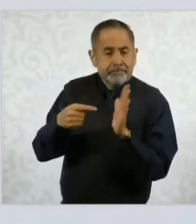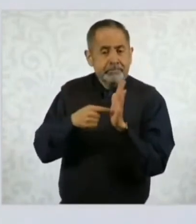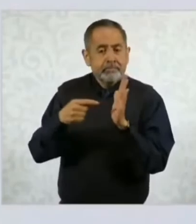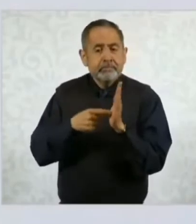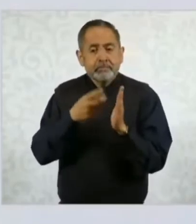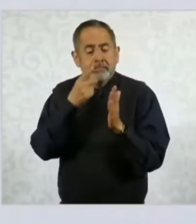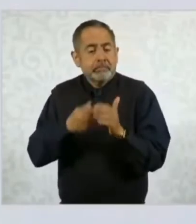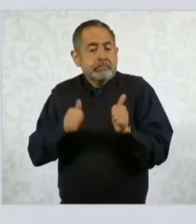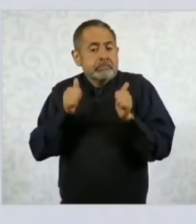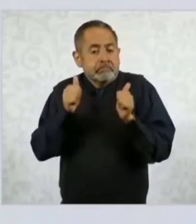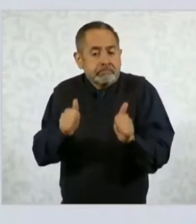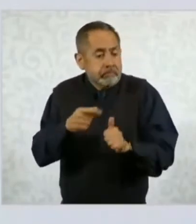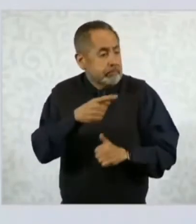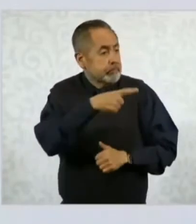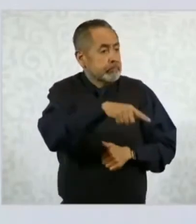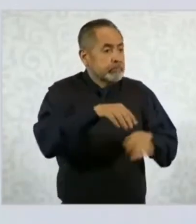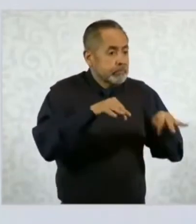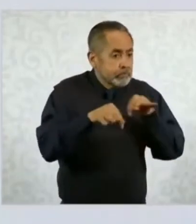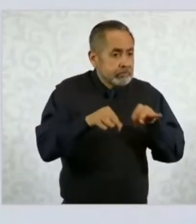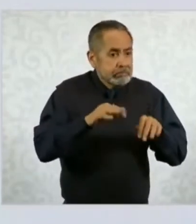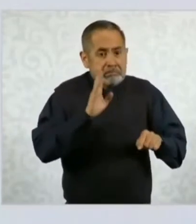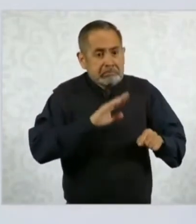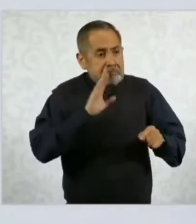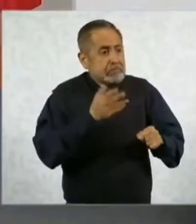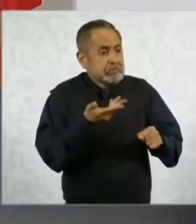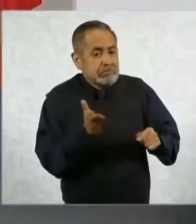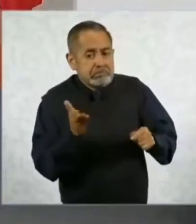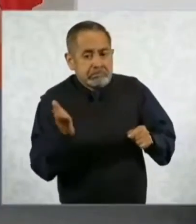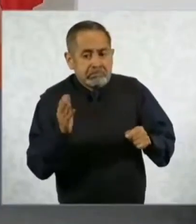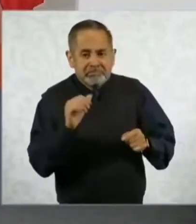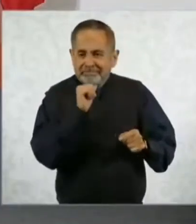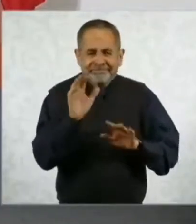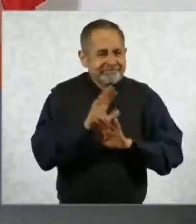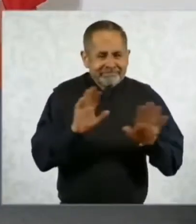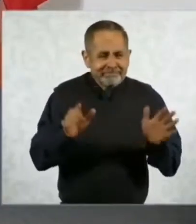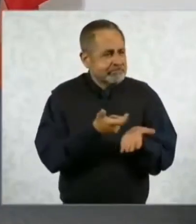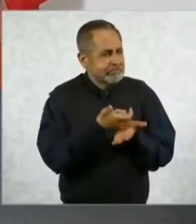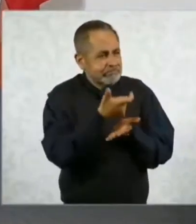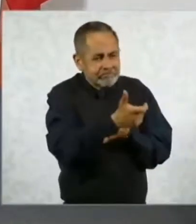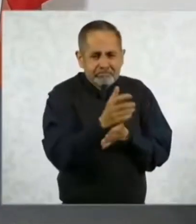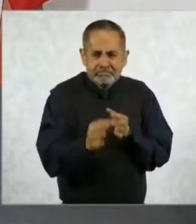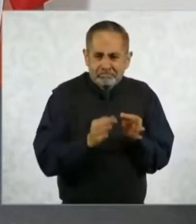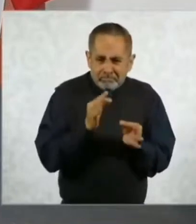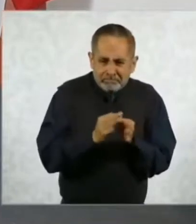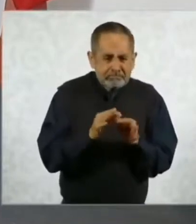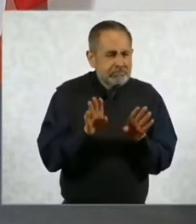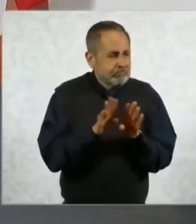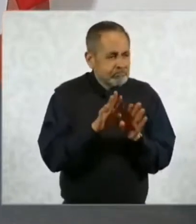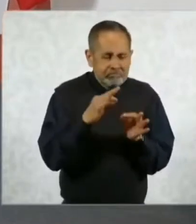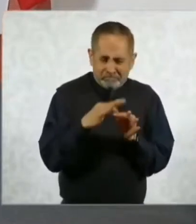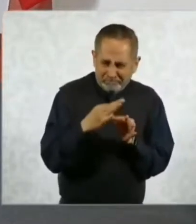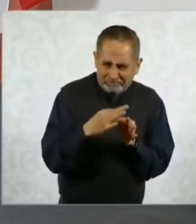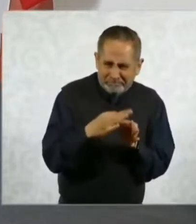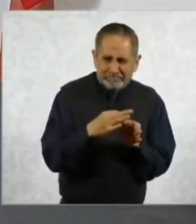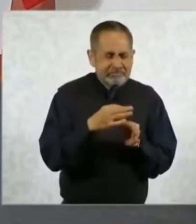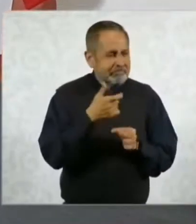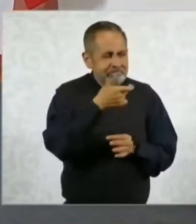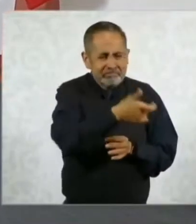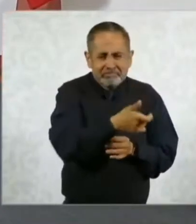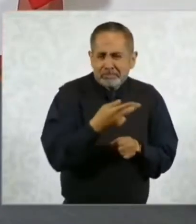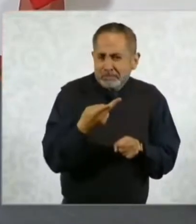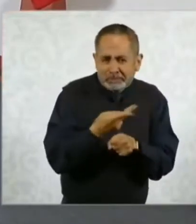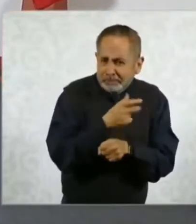salvaguardados todos los derechos laborales, los salarios de los servidores públicos del Poder